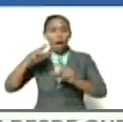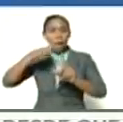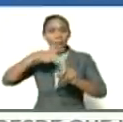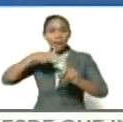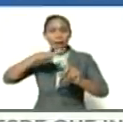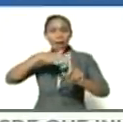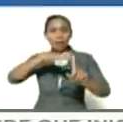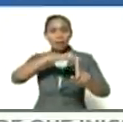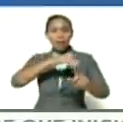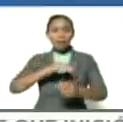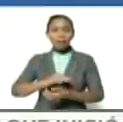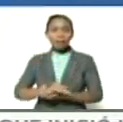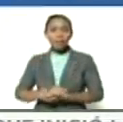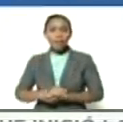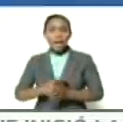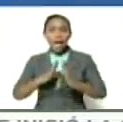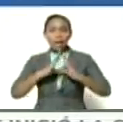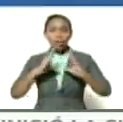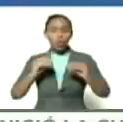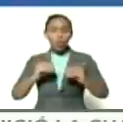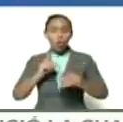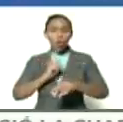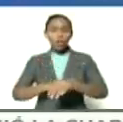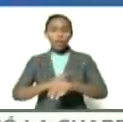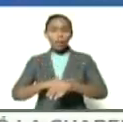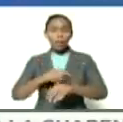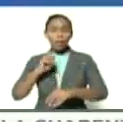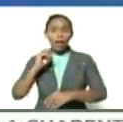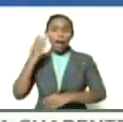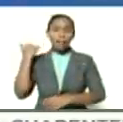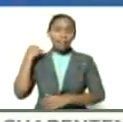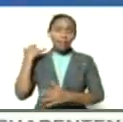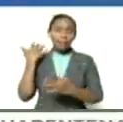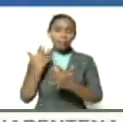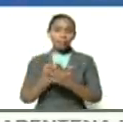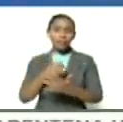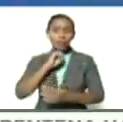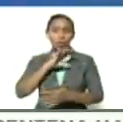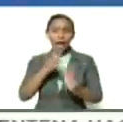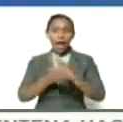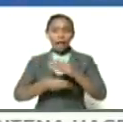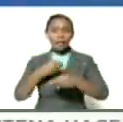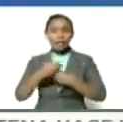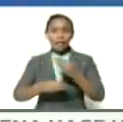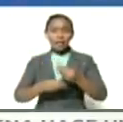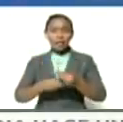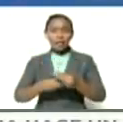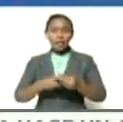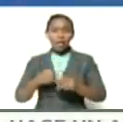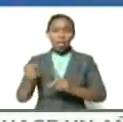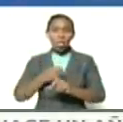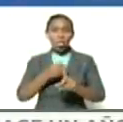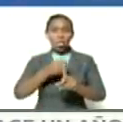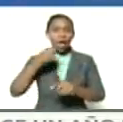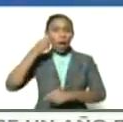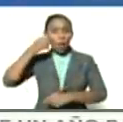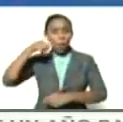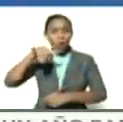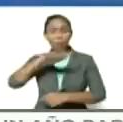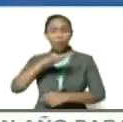en todas las épocas de la historia amedrentar a los pueblos